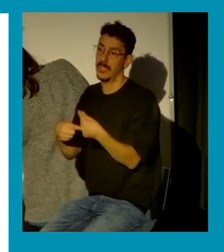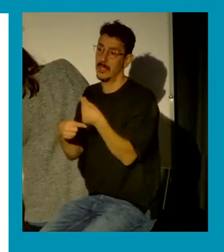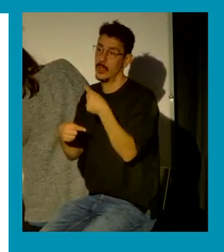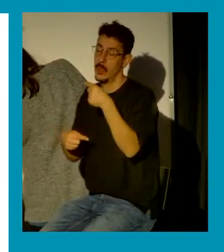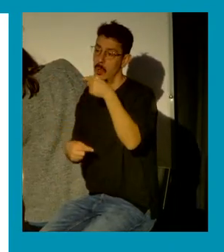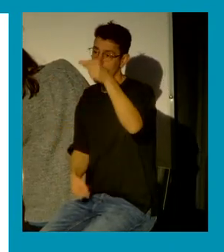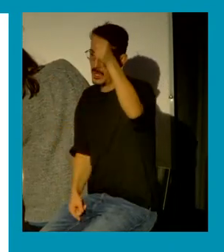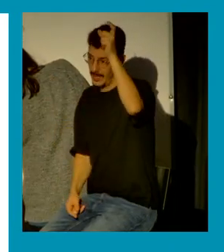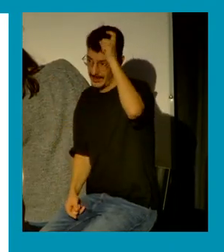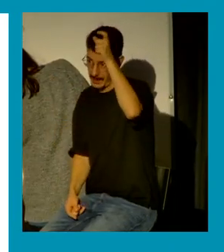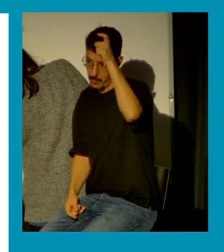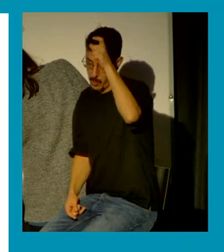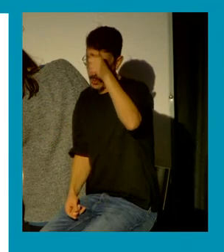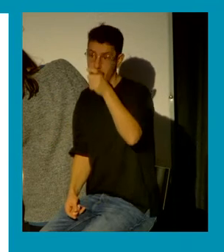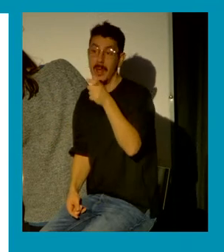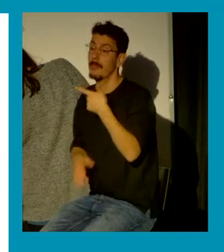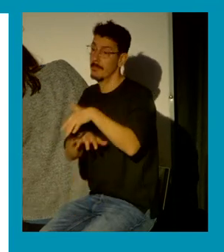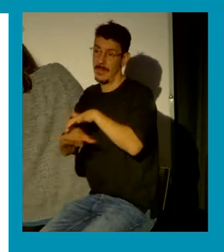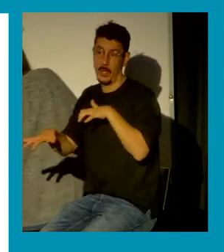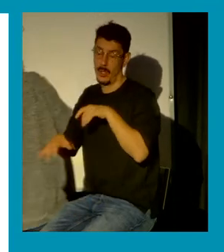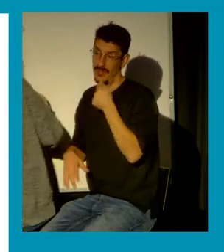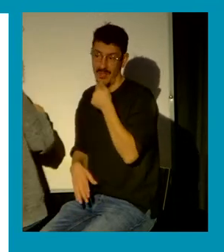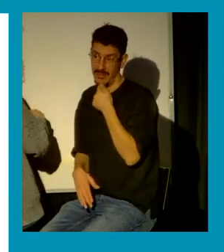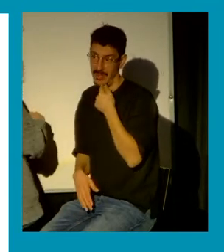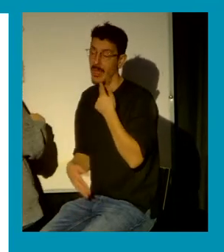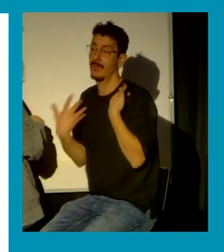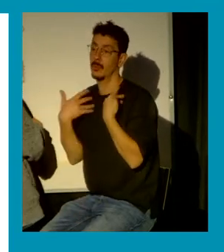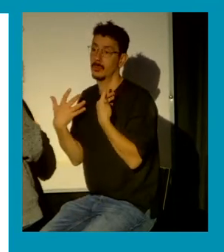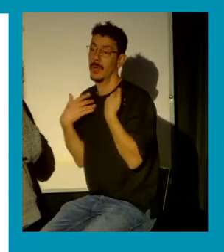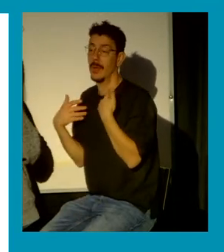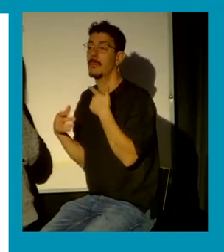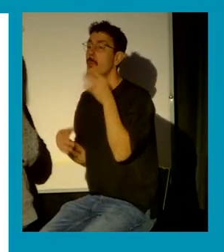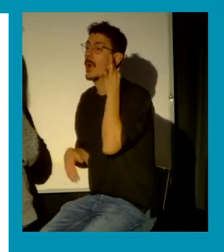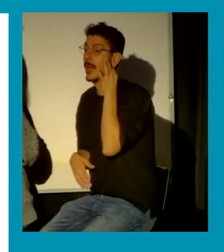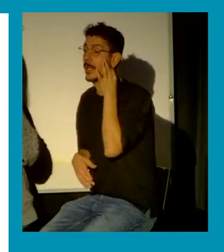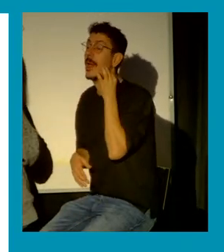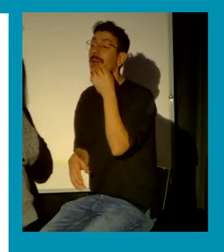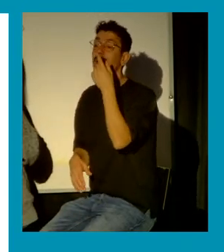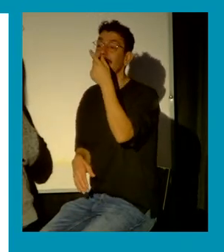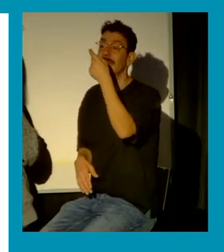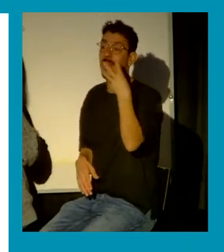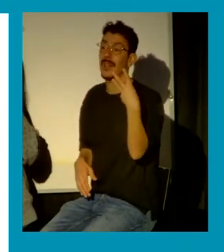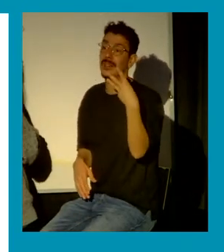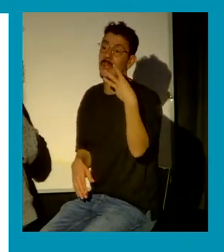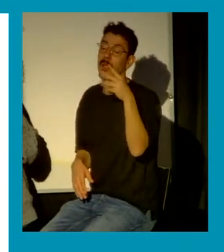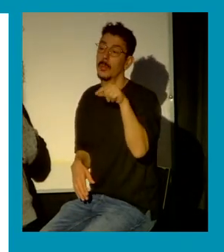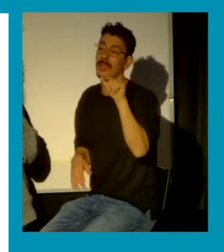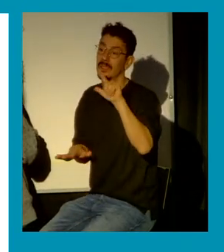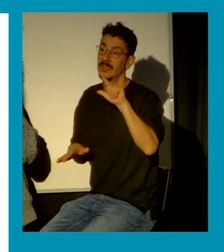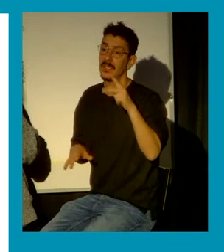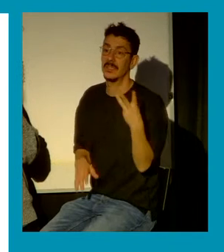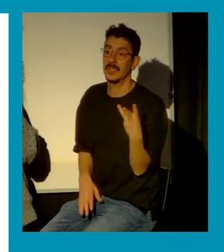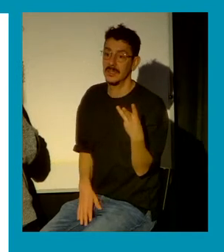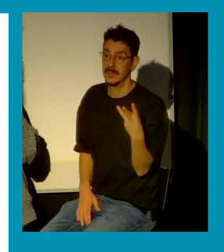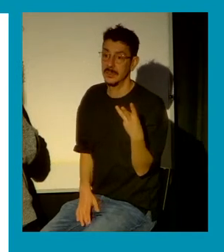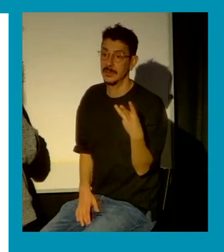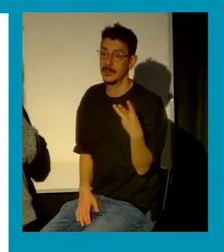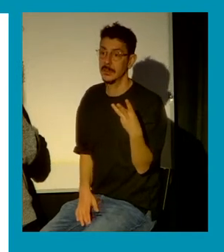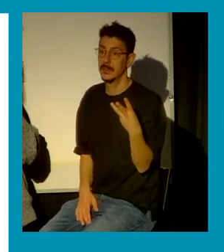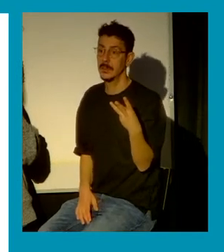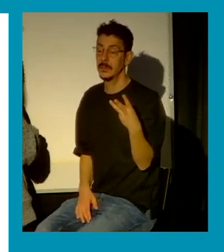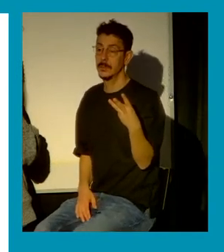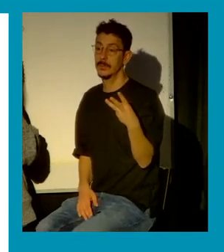ahora esta idea de también lo sufren hombres un 13,73 bueno ese porcentaje son menores niños